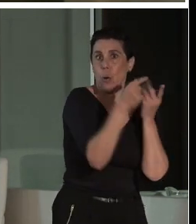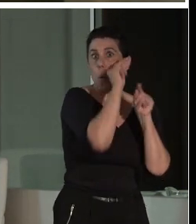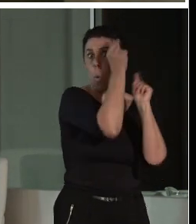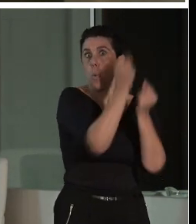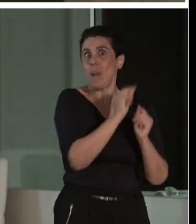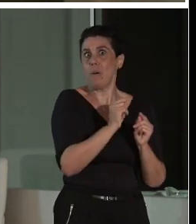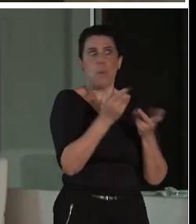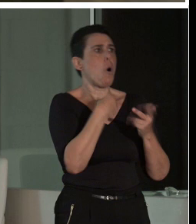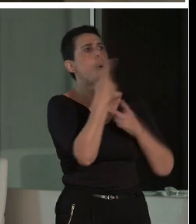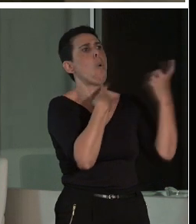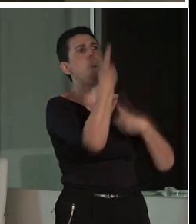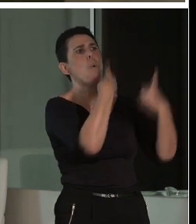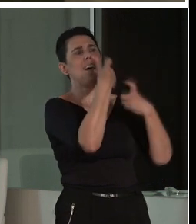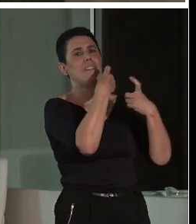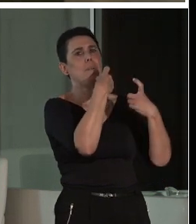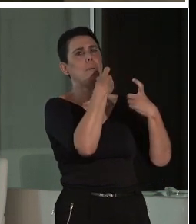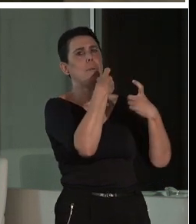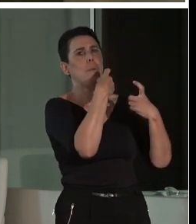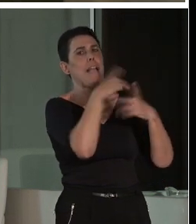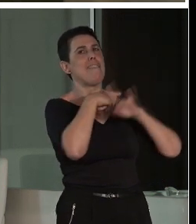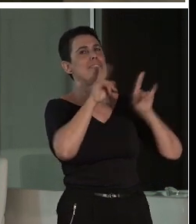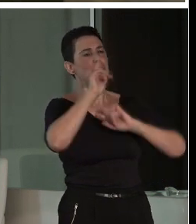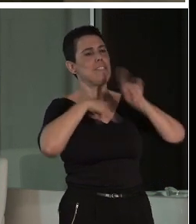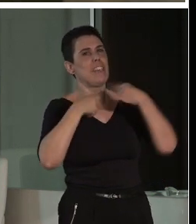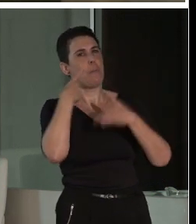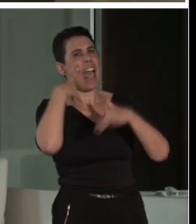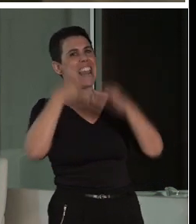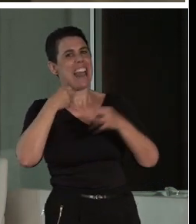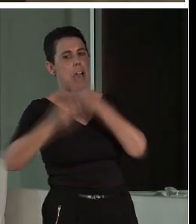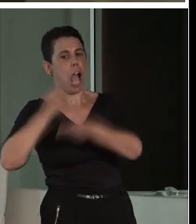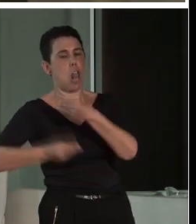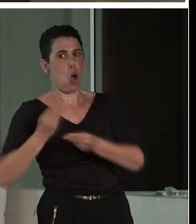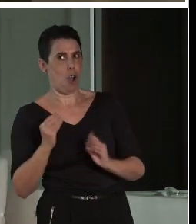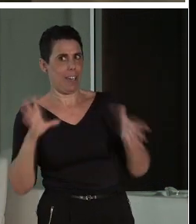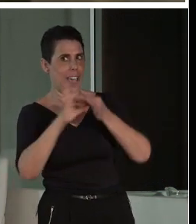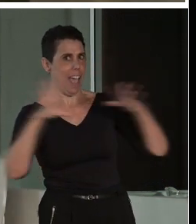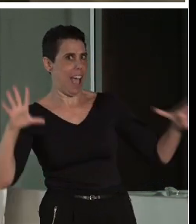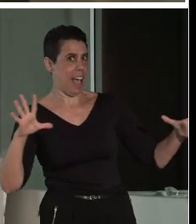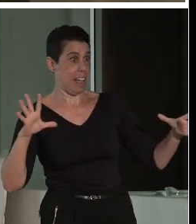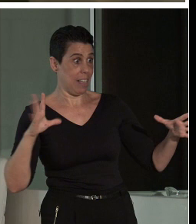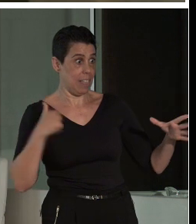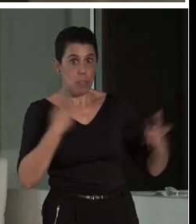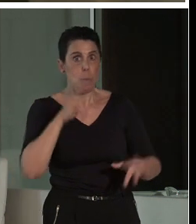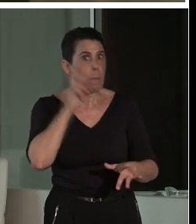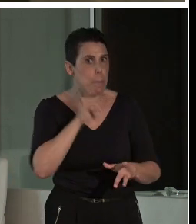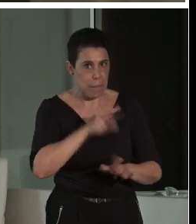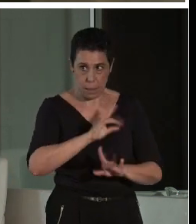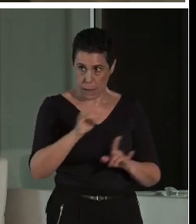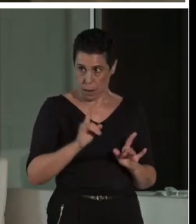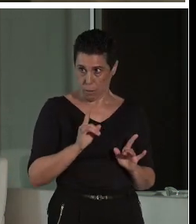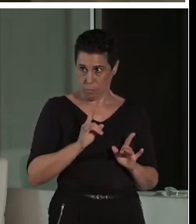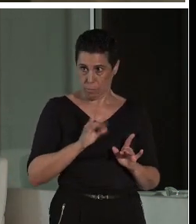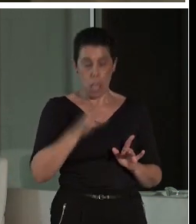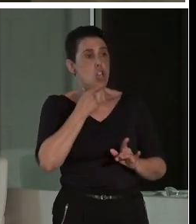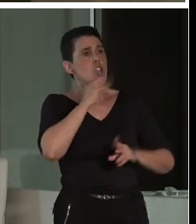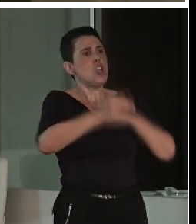si no habéis hecho un test de observación. Porque lo que yo… No te estoy queriendo mentir, pero lo que yo te digo que he hecho es un recuerdo